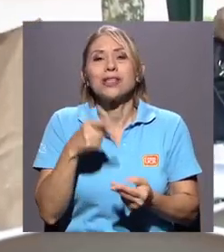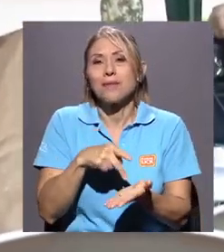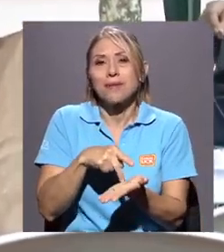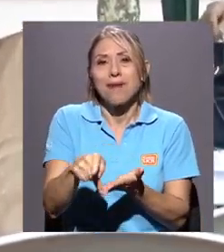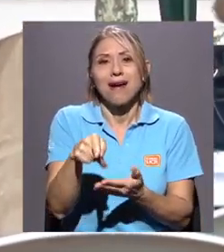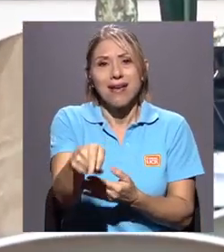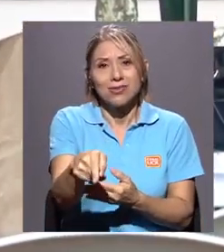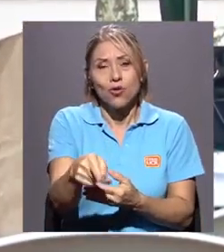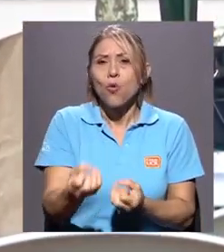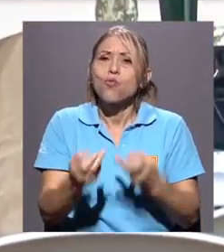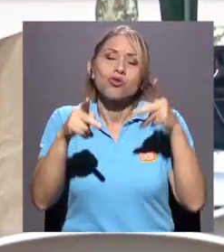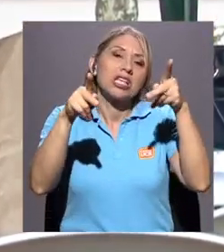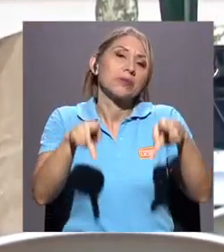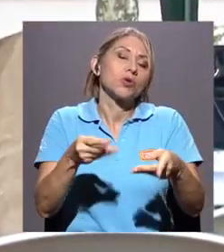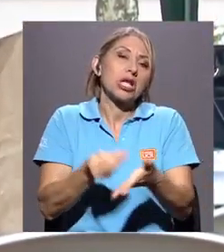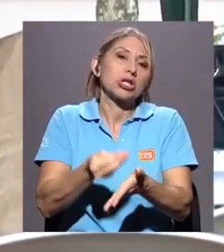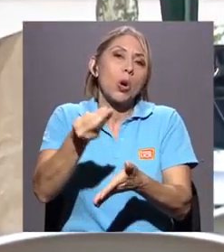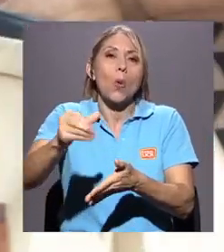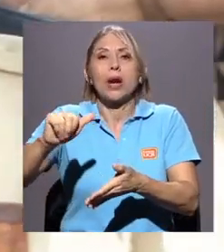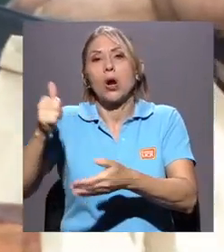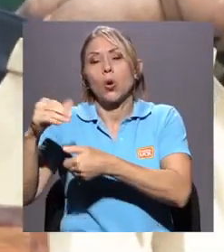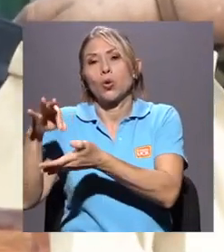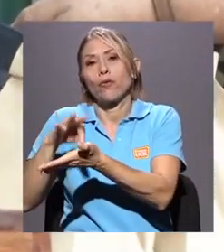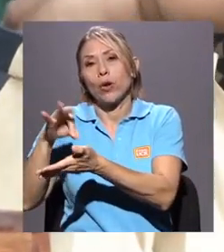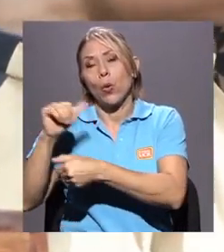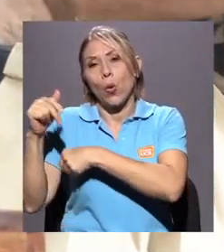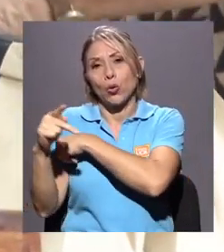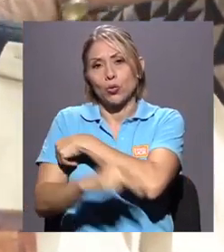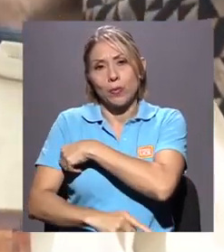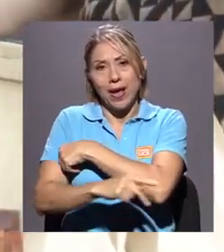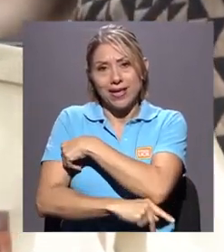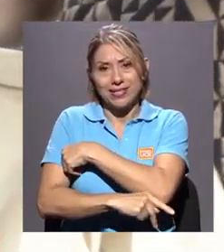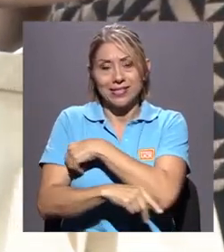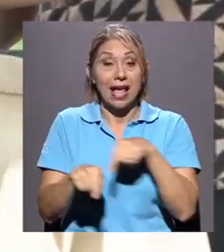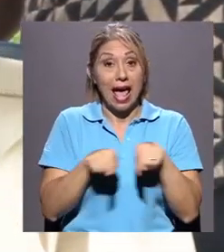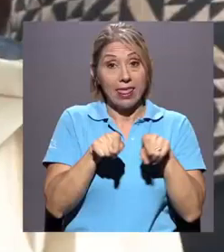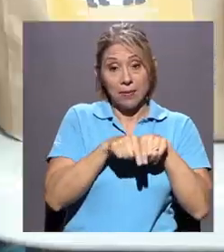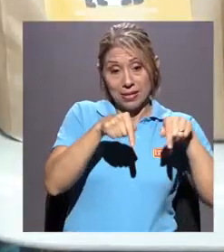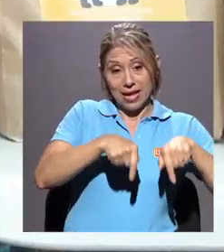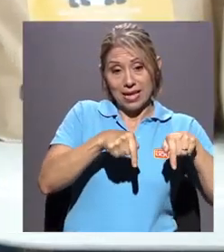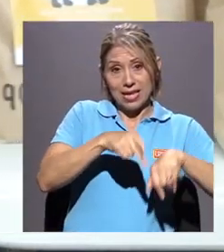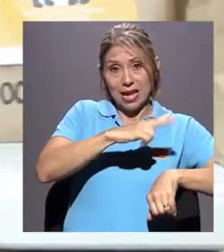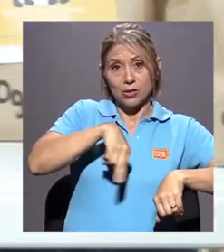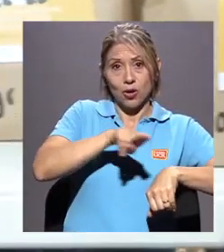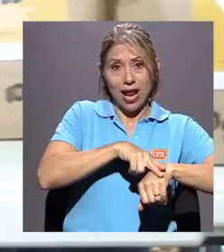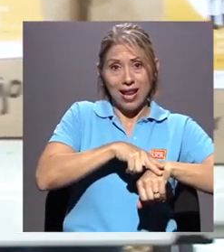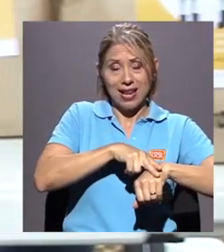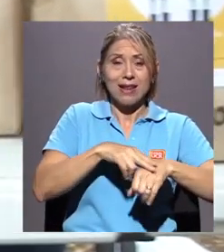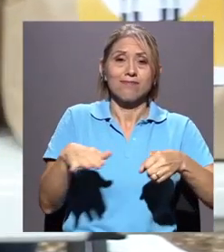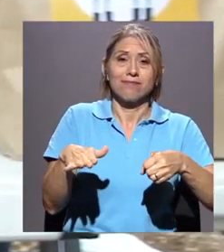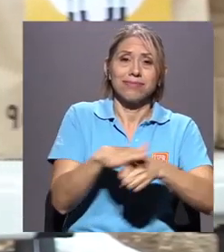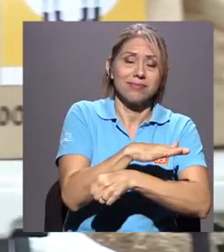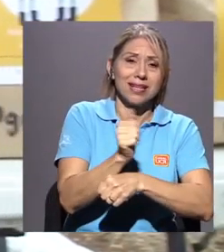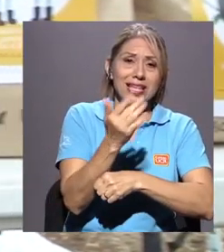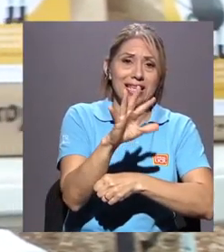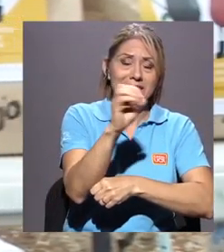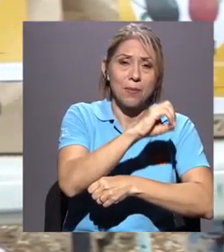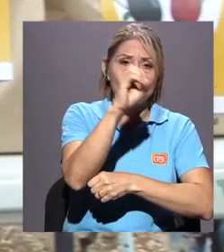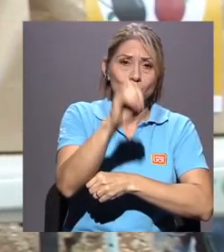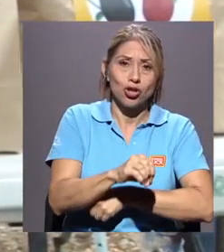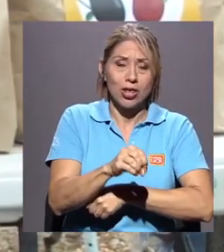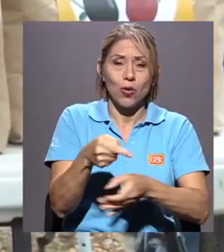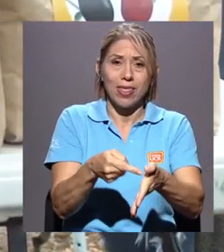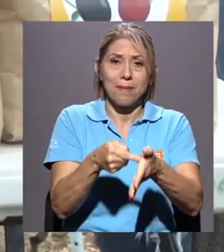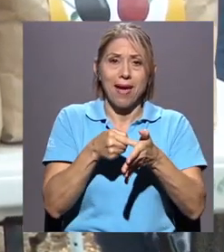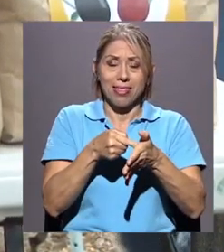adquieren el frijol en el exterior. Además, la producción nacional cubre el 15% de la demanda total del país, siendo Upala el mayor